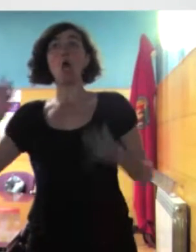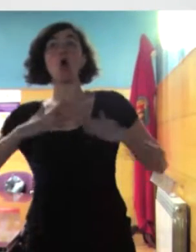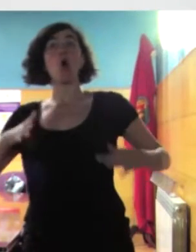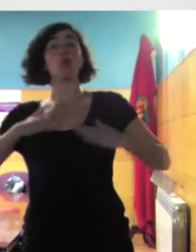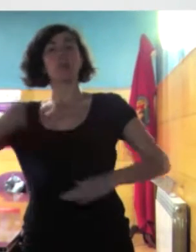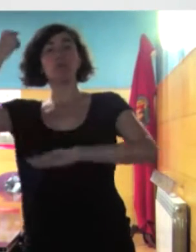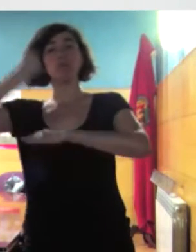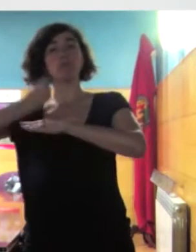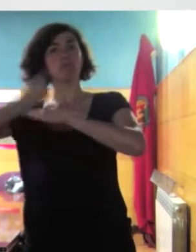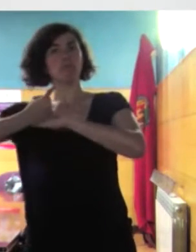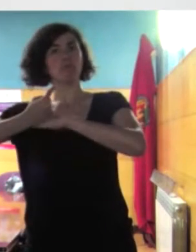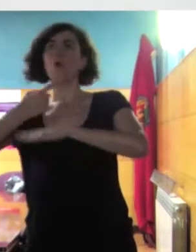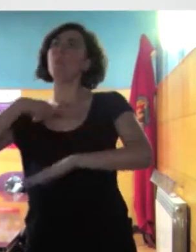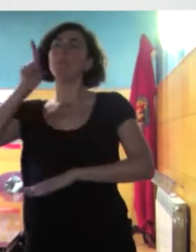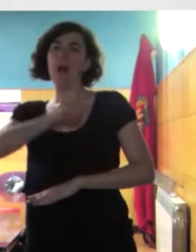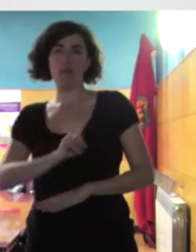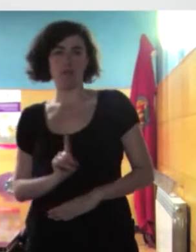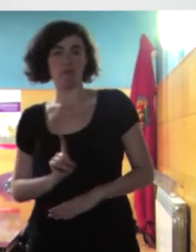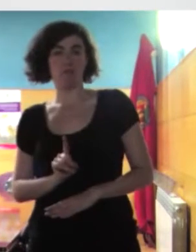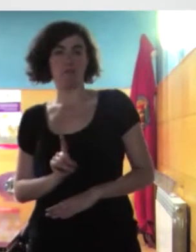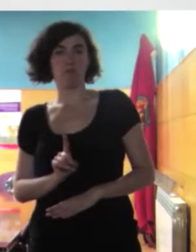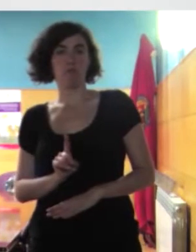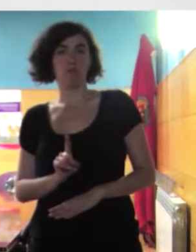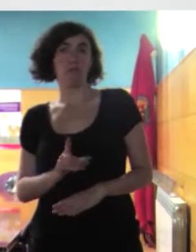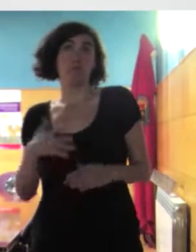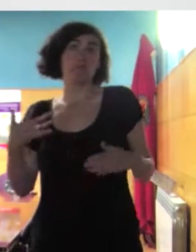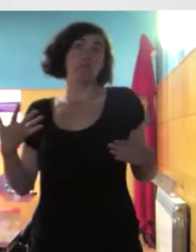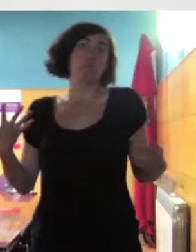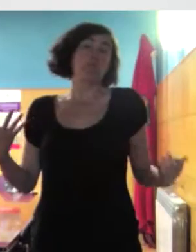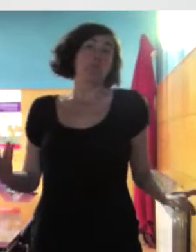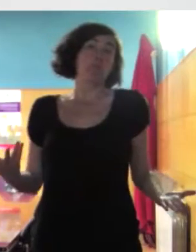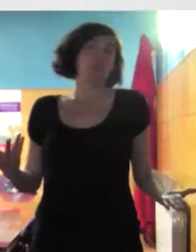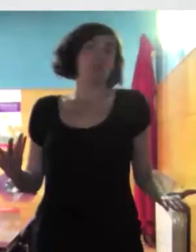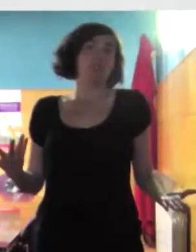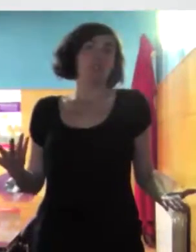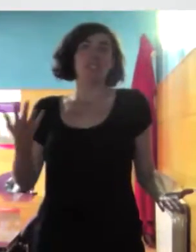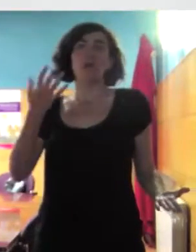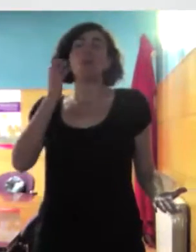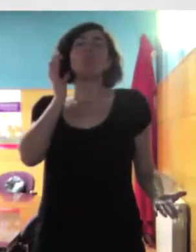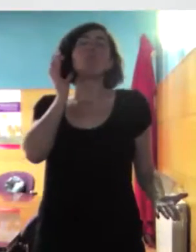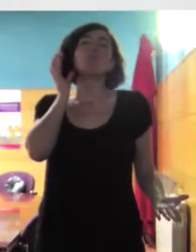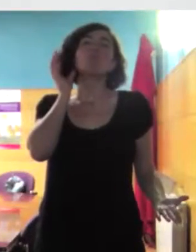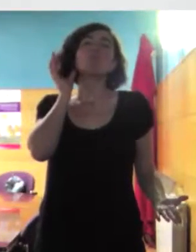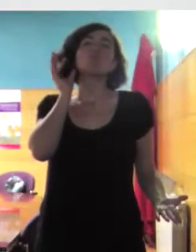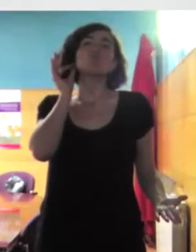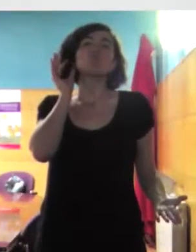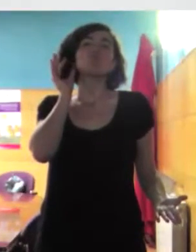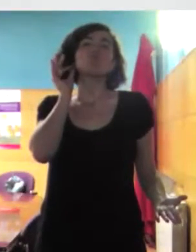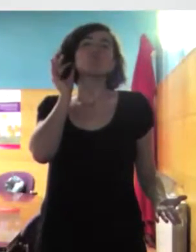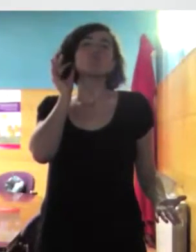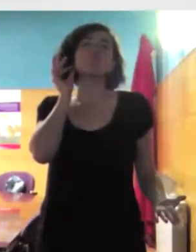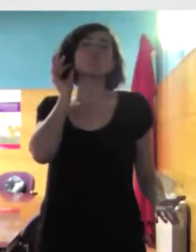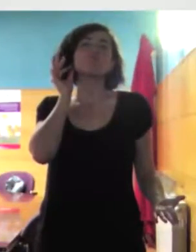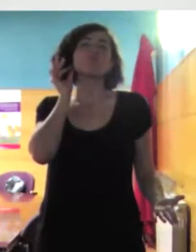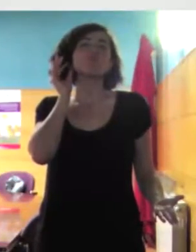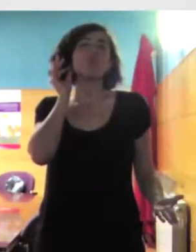es que me parece mal de manera que el que yo imponga a esa señora una vestimenta en este país me tiene que